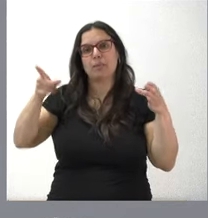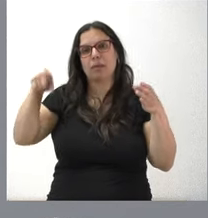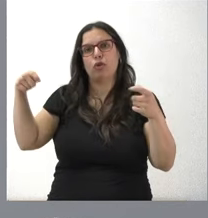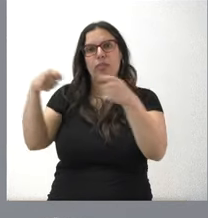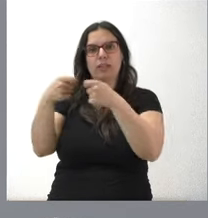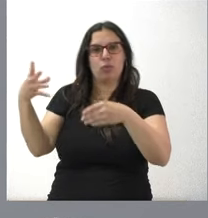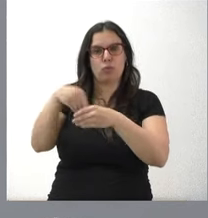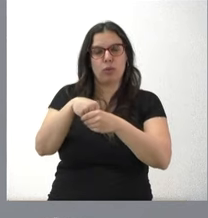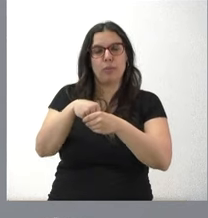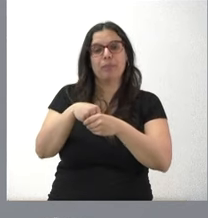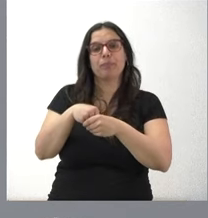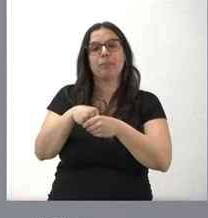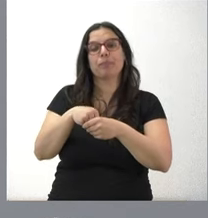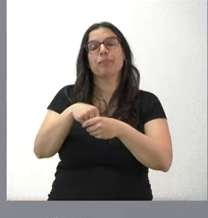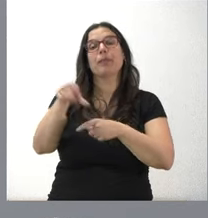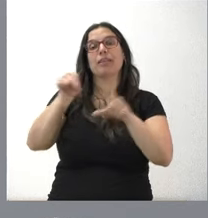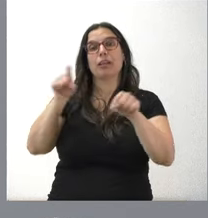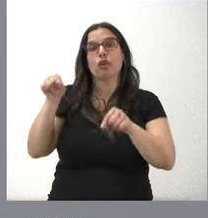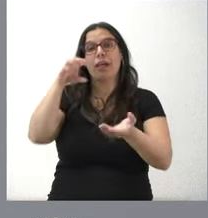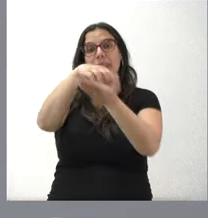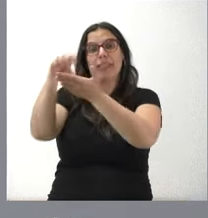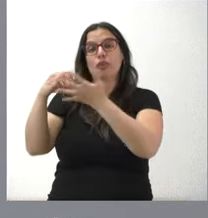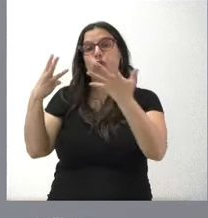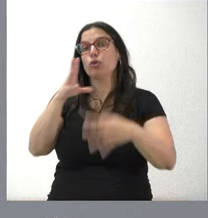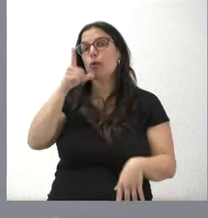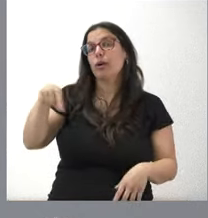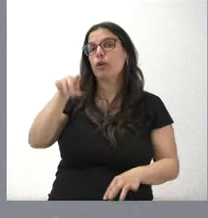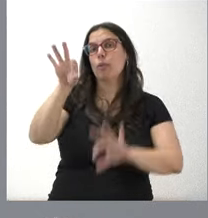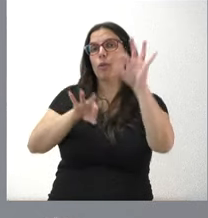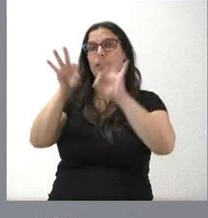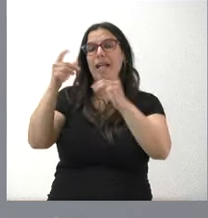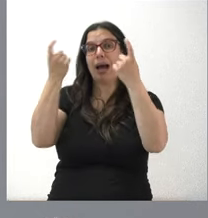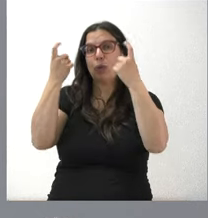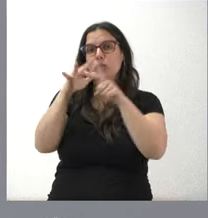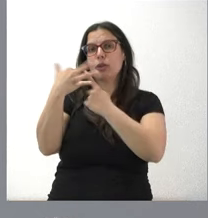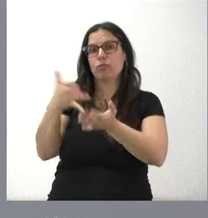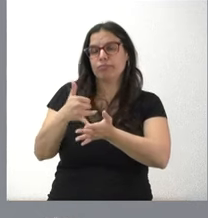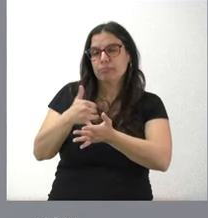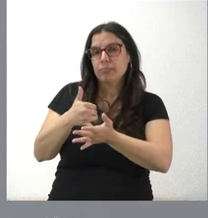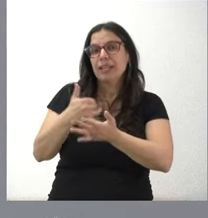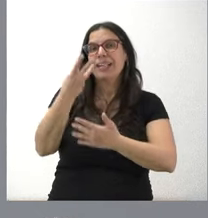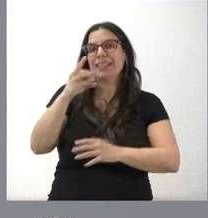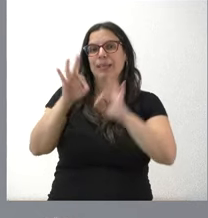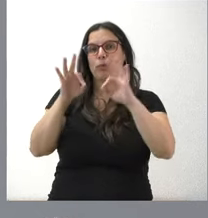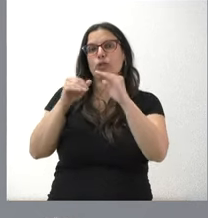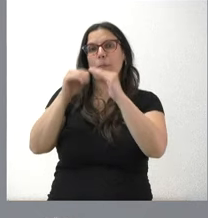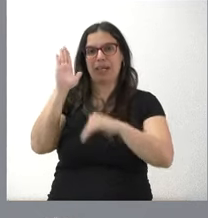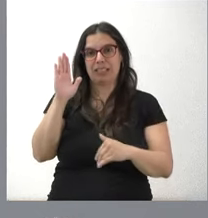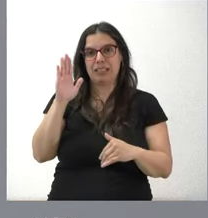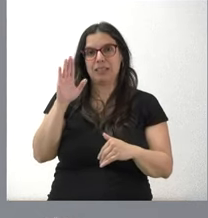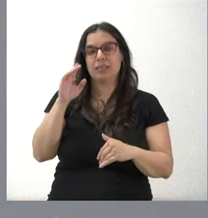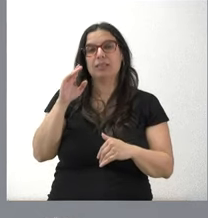Castilla y León. Se han seleccionado estos ocho centros concertados porque tienen un porcentaje de alumnado vulnerable igual o superior al 30%. Es el programa